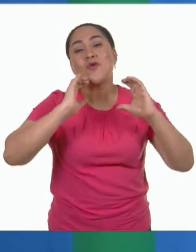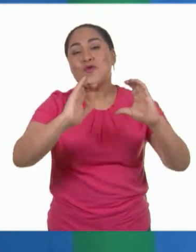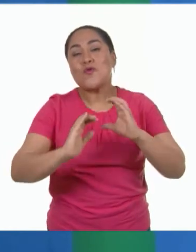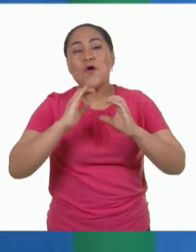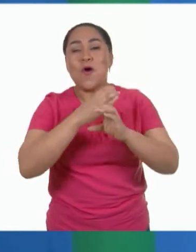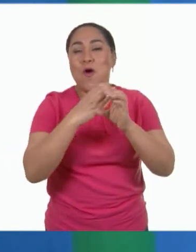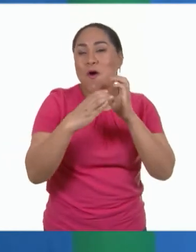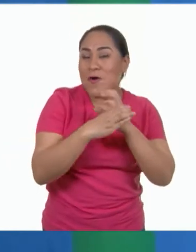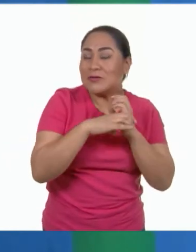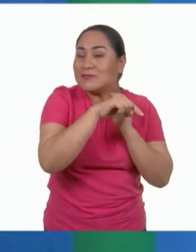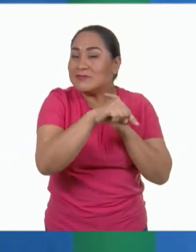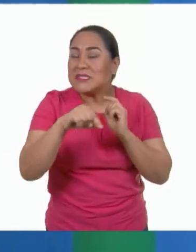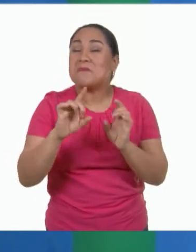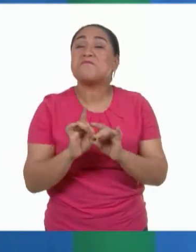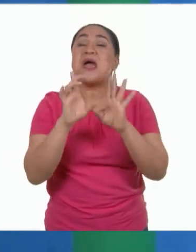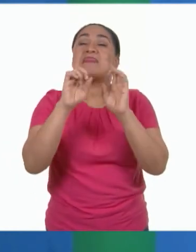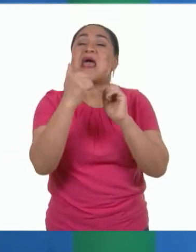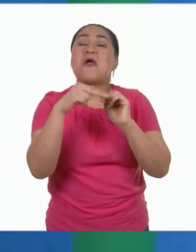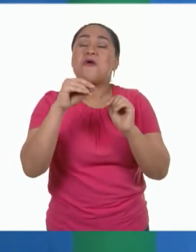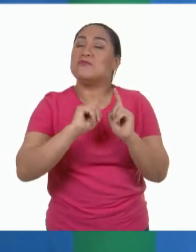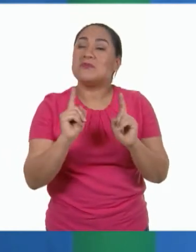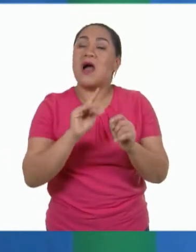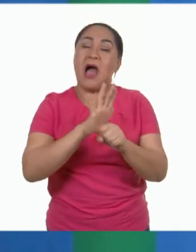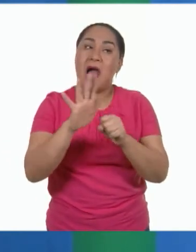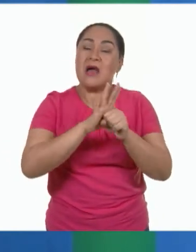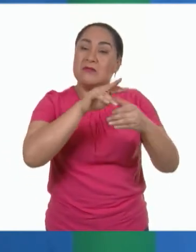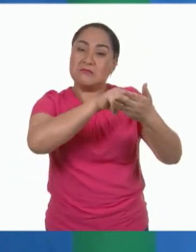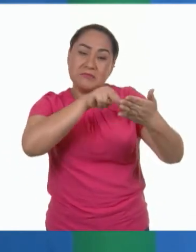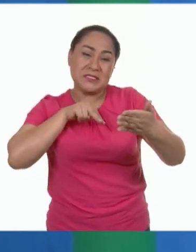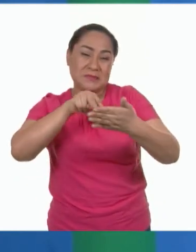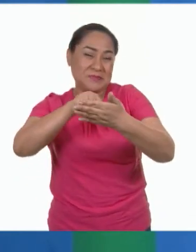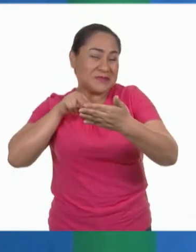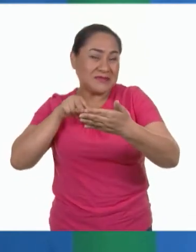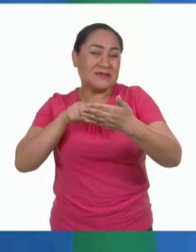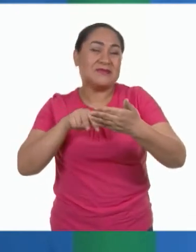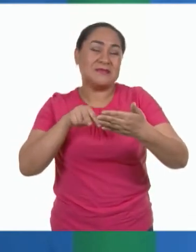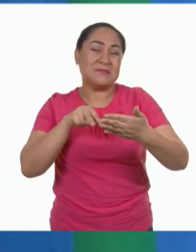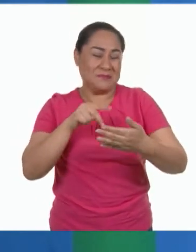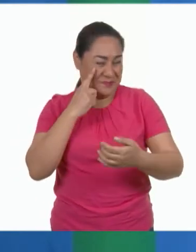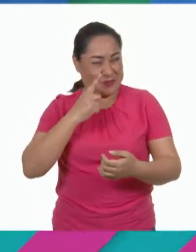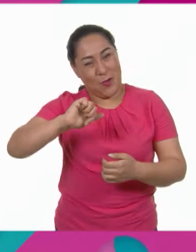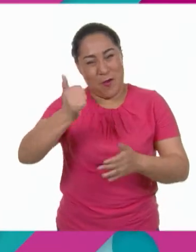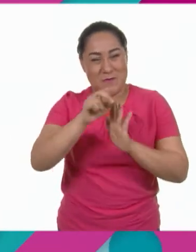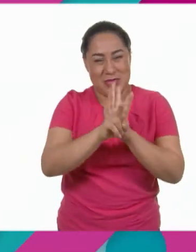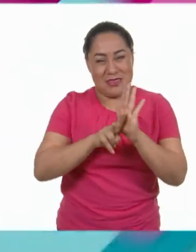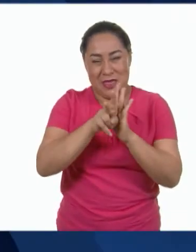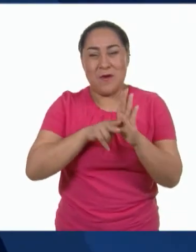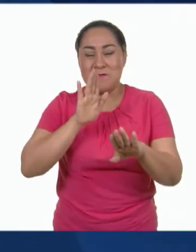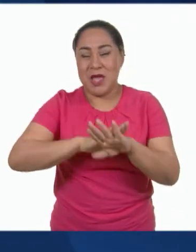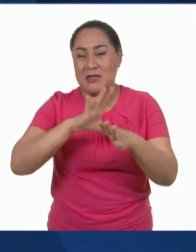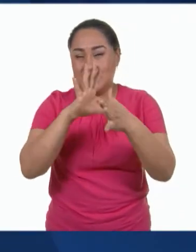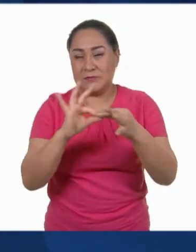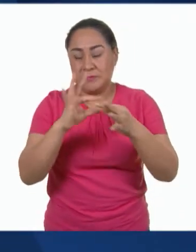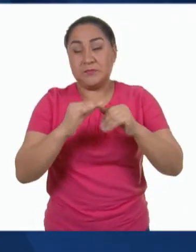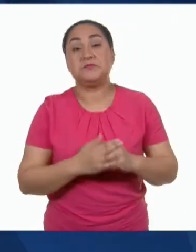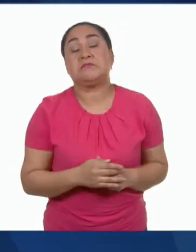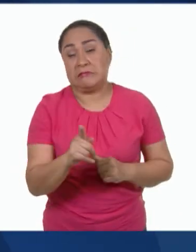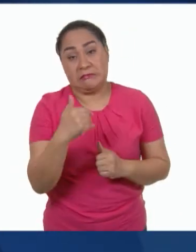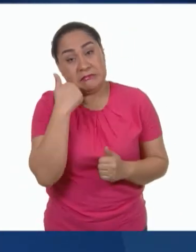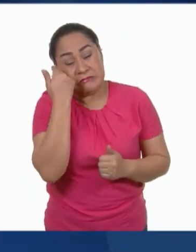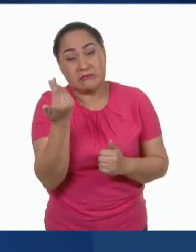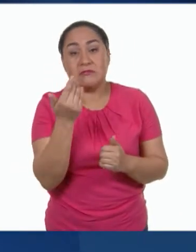prevenimos posibles daños por descargas eléctricas, como lo describen en el siguiente video. ¿Quieres ahorrar